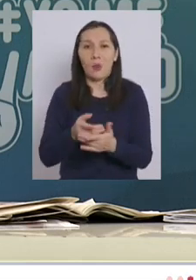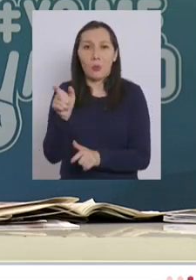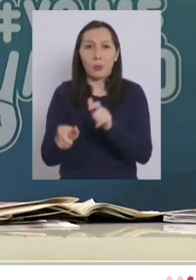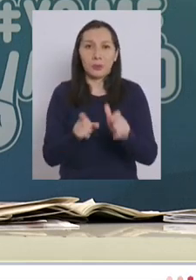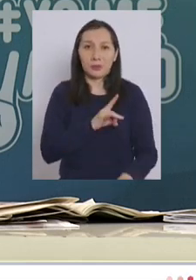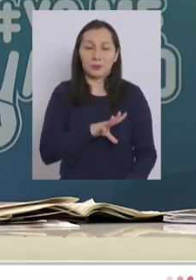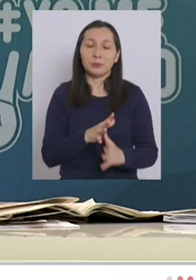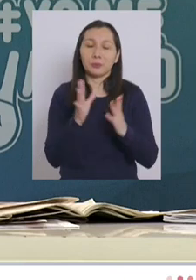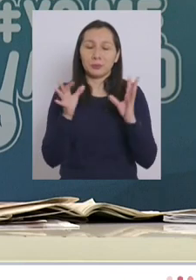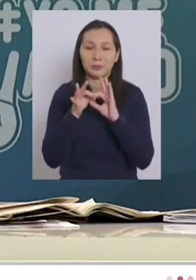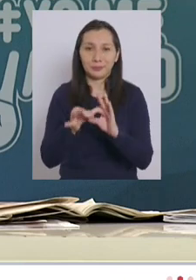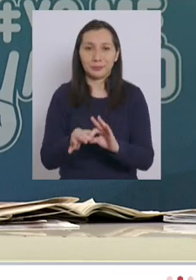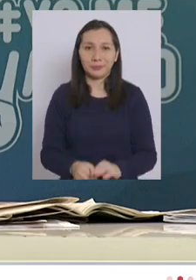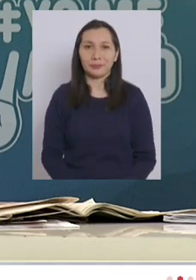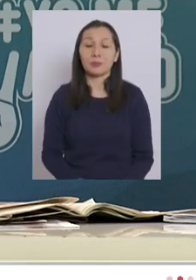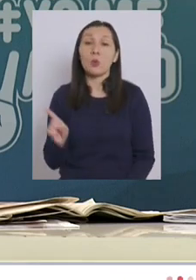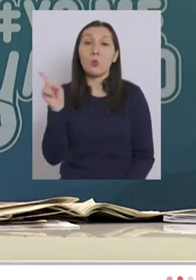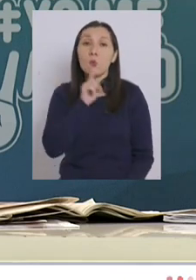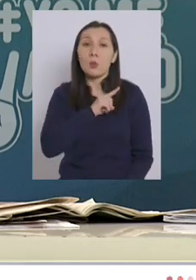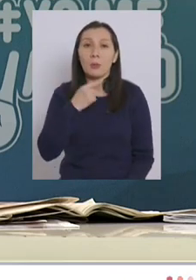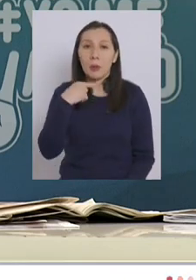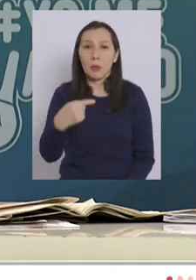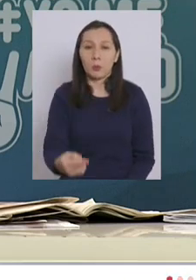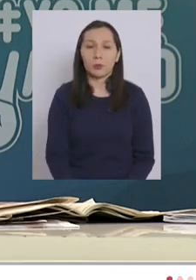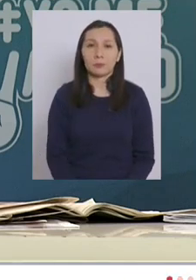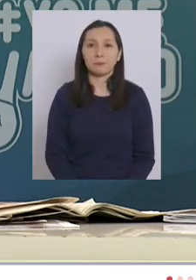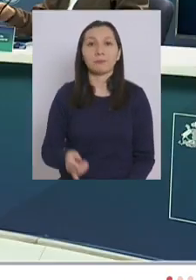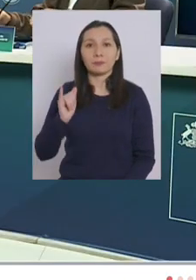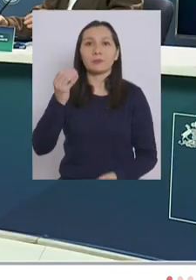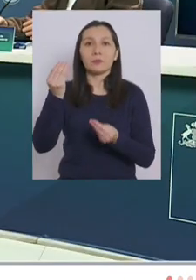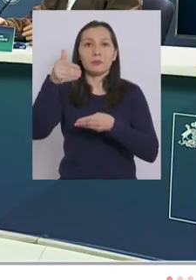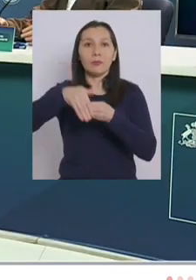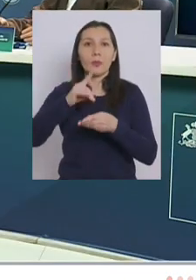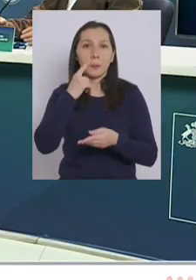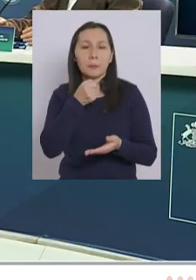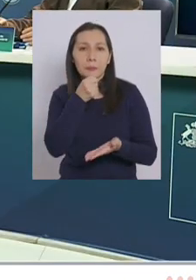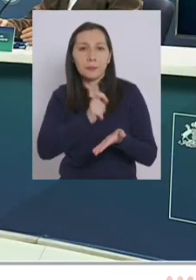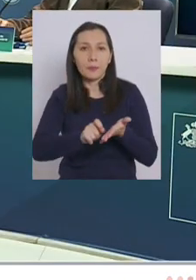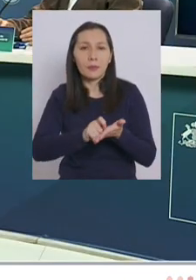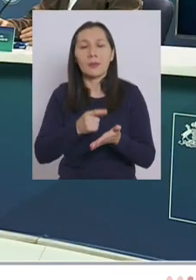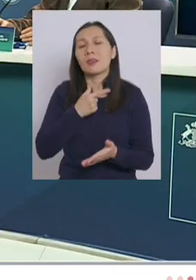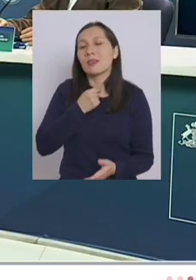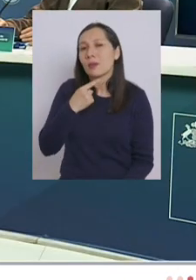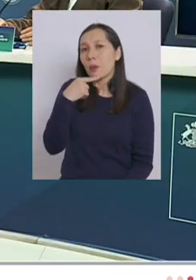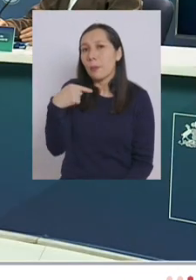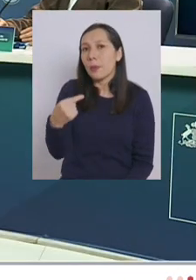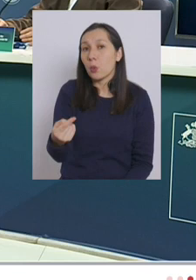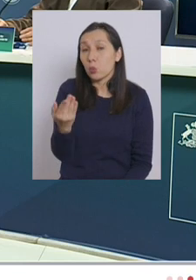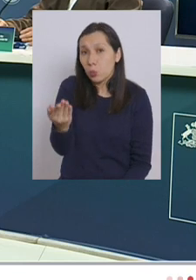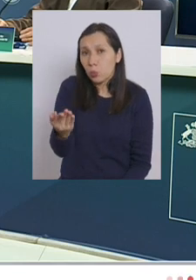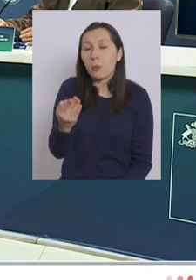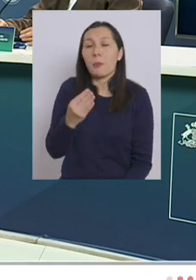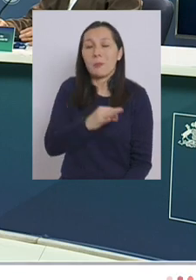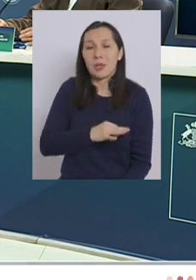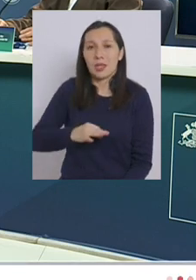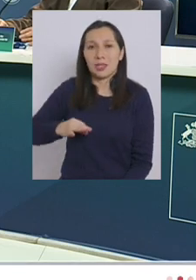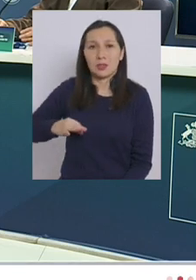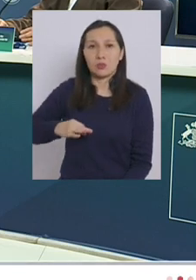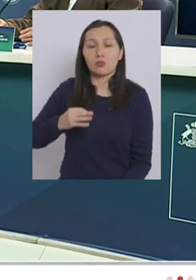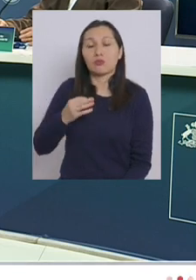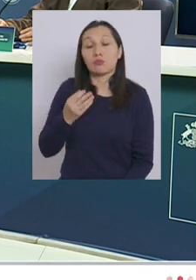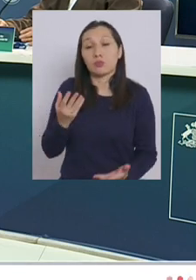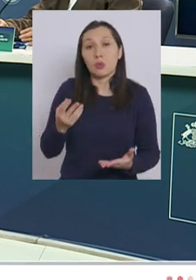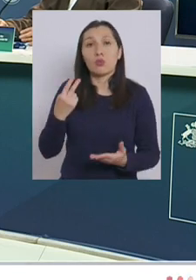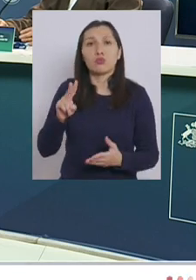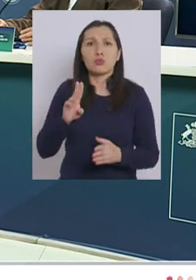los chilenos muchas gracias última pregunta sí buenas tardes ministro quería consultarle a usted respecto a su